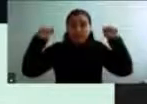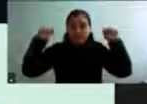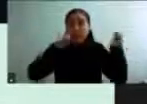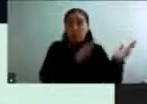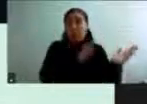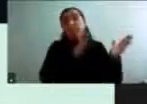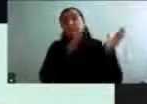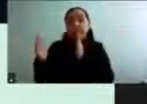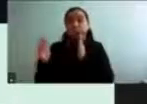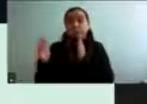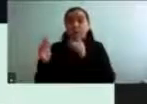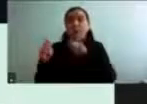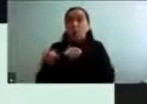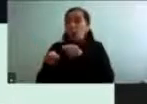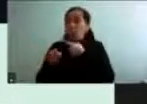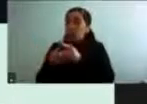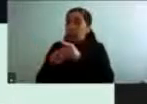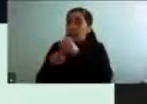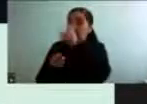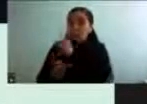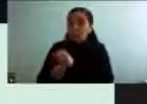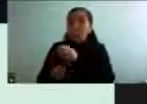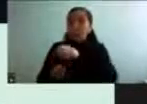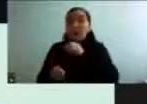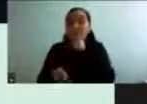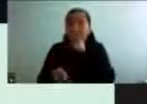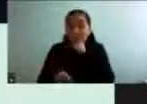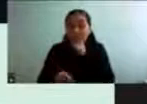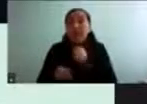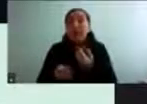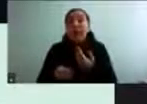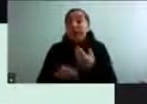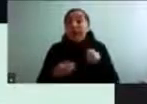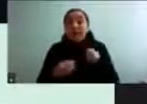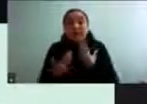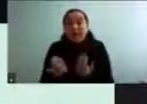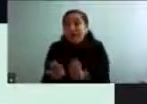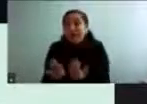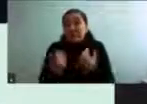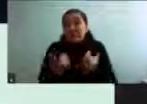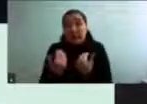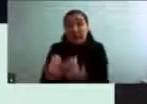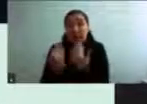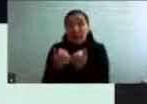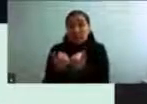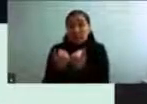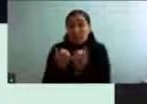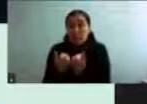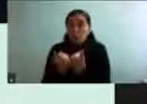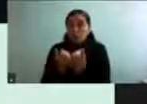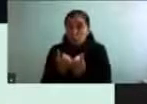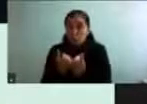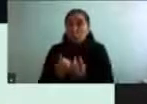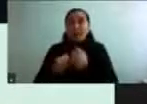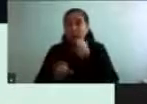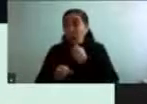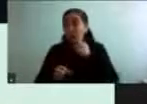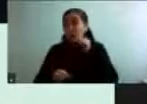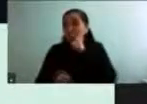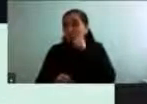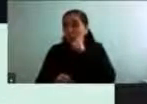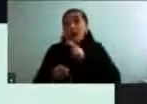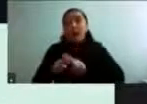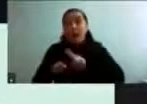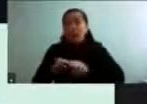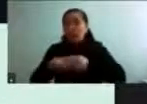a una persona mayor dependiente y requiere de asistencia para realizar sus actividades de la vida diaria. Es